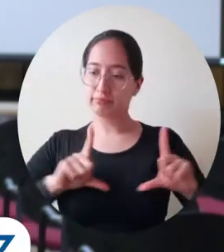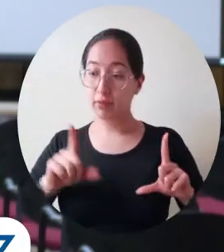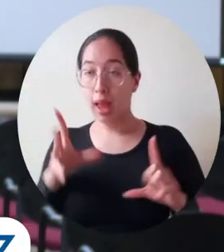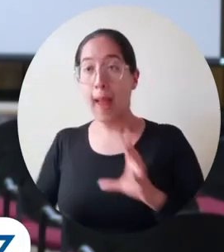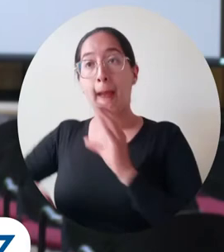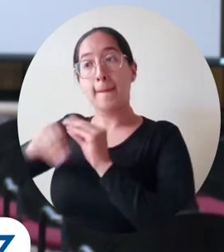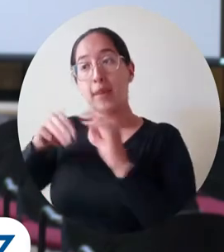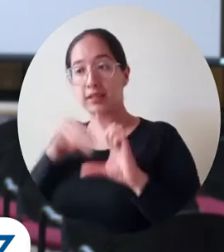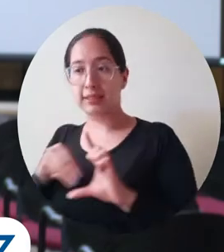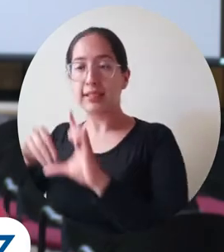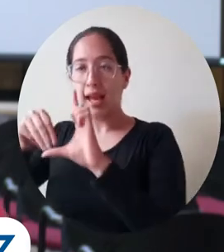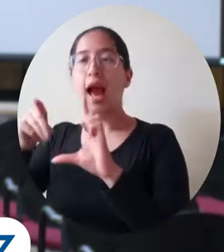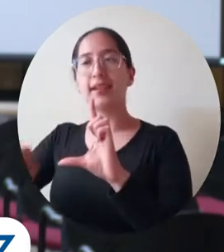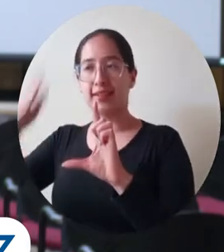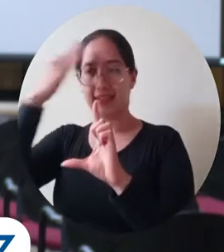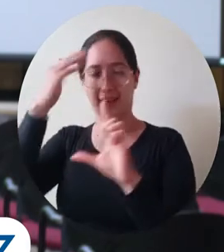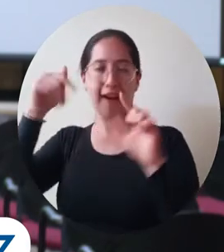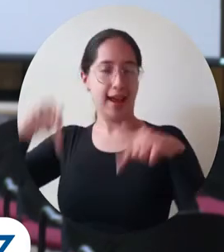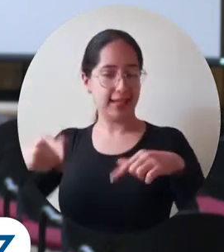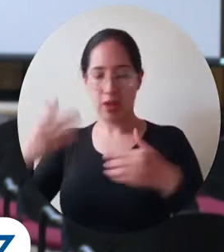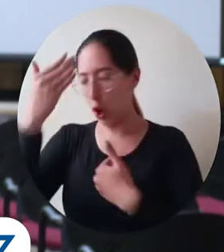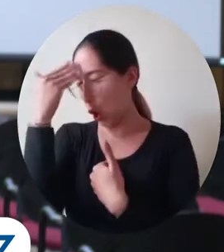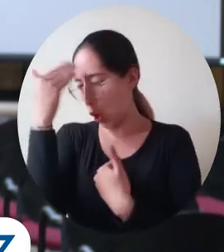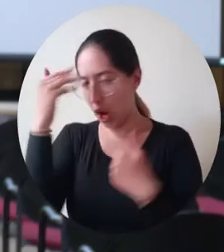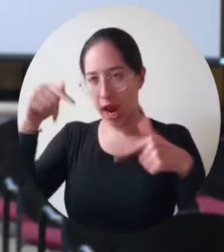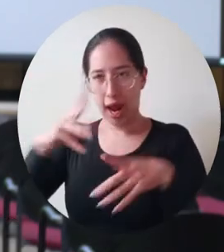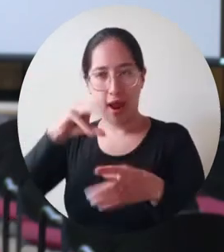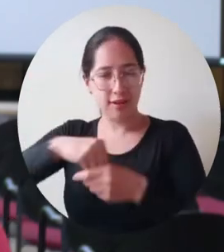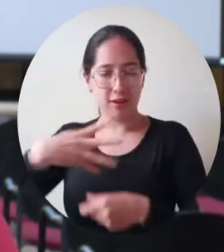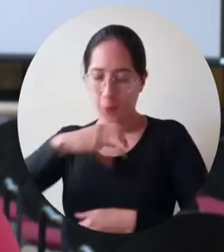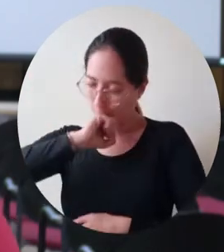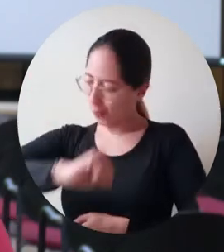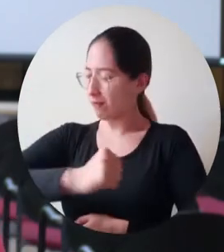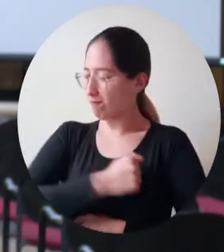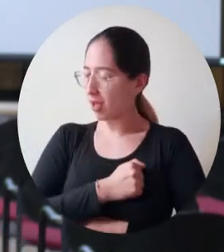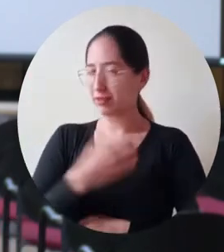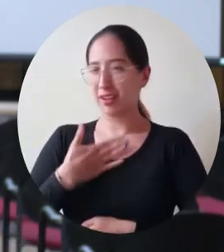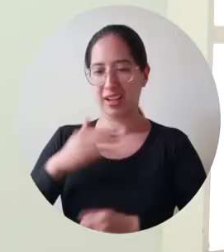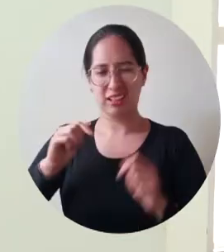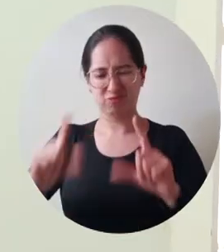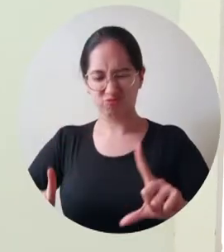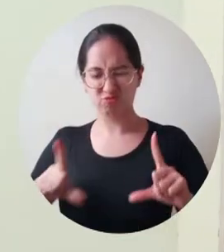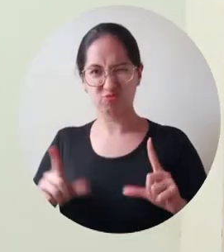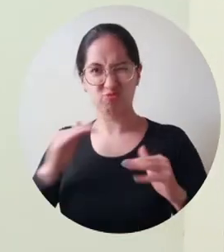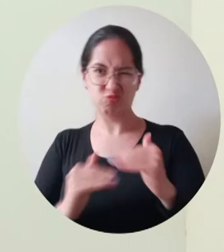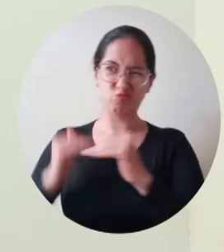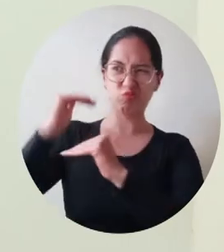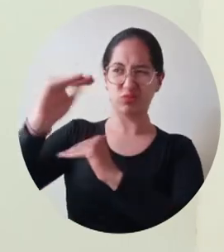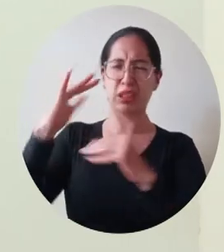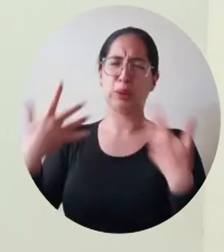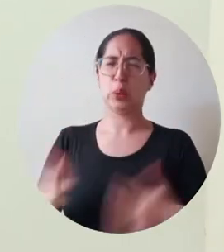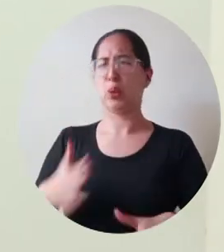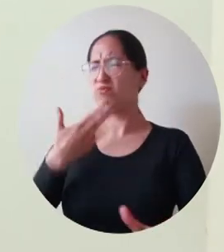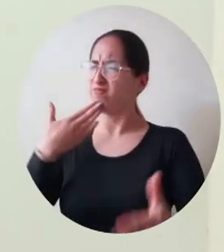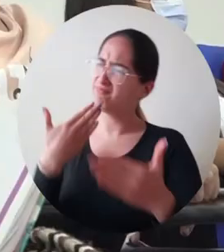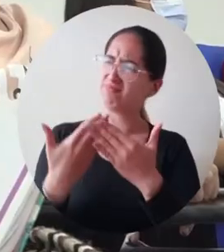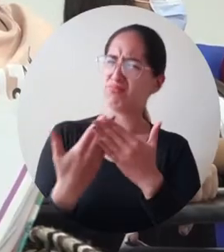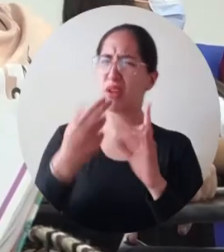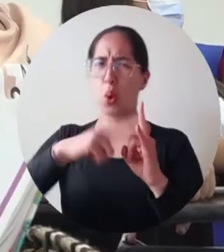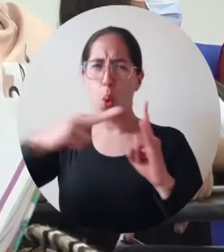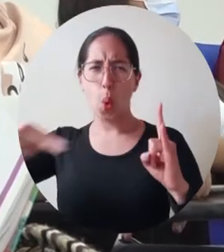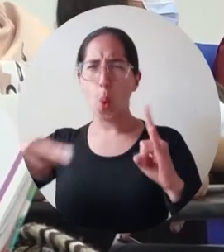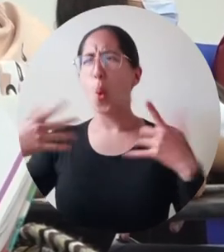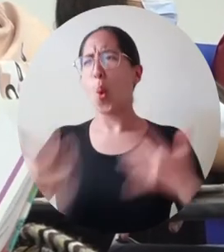y sé y conozco de la calidad educativa que tiene mi alma mater y estoy muy agradecida con mi